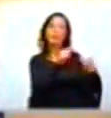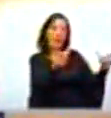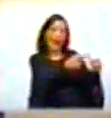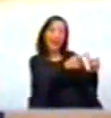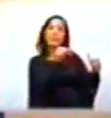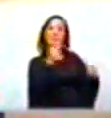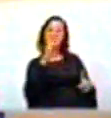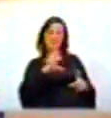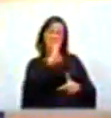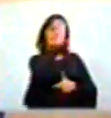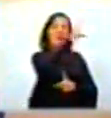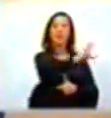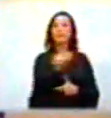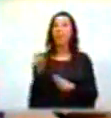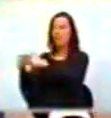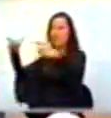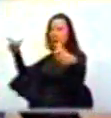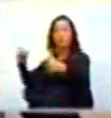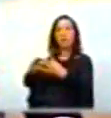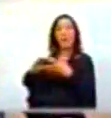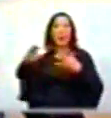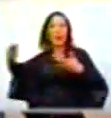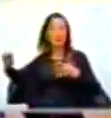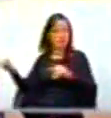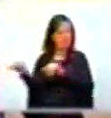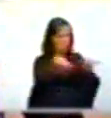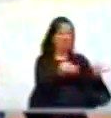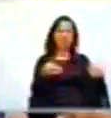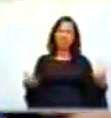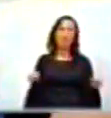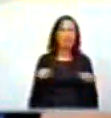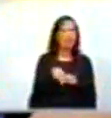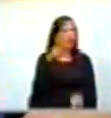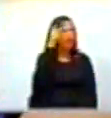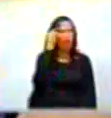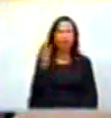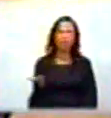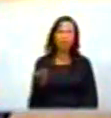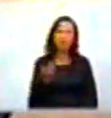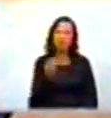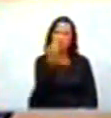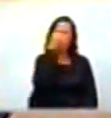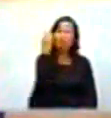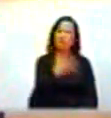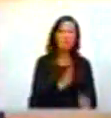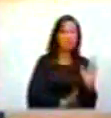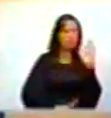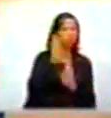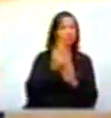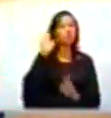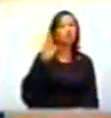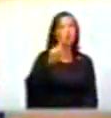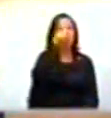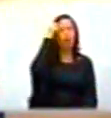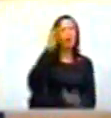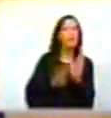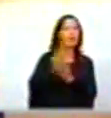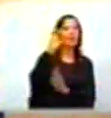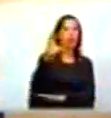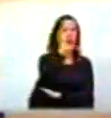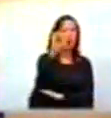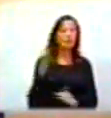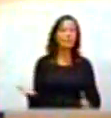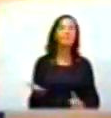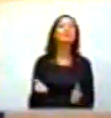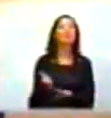concentración del crédito, eso es una lógica plutocrática que por supuesto no le permite avanzar a Colombia. Nos dijo también el SEGA